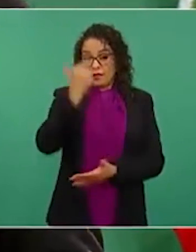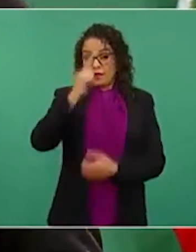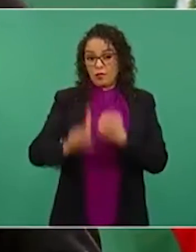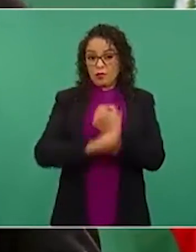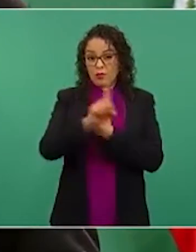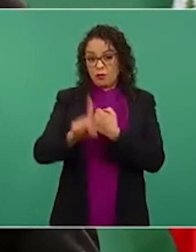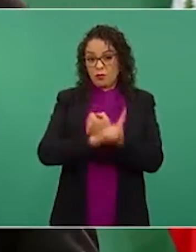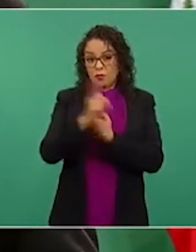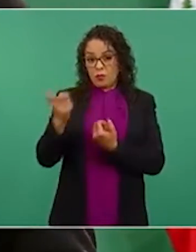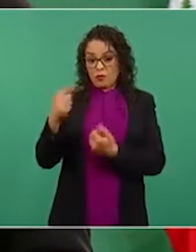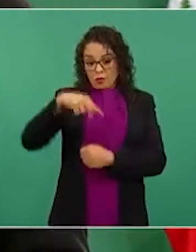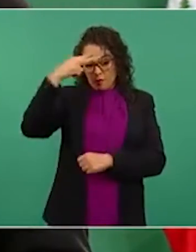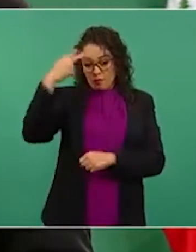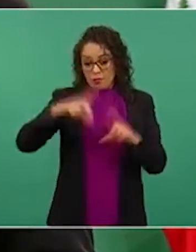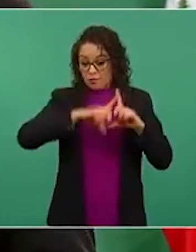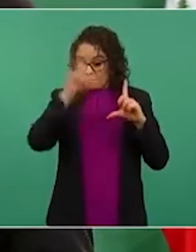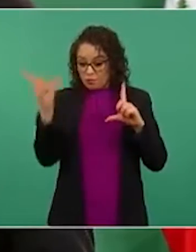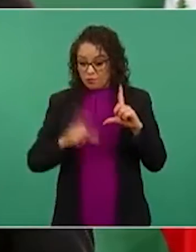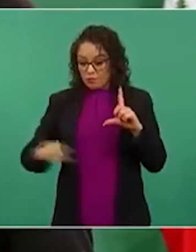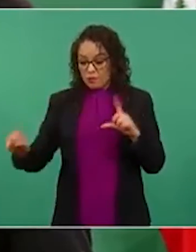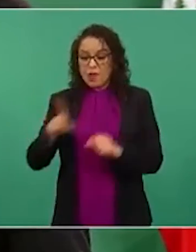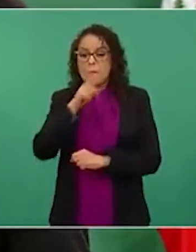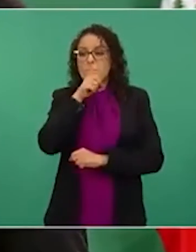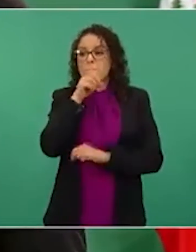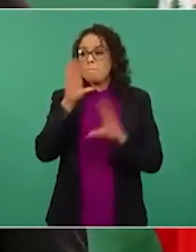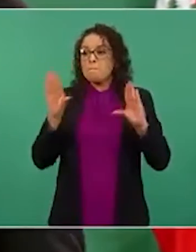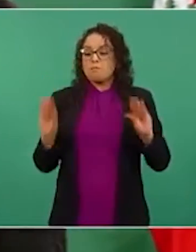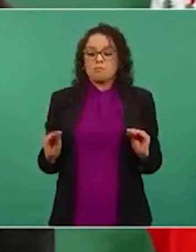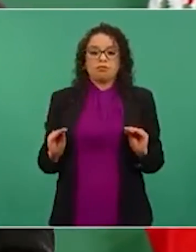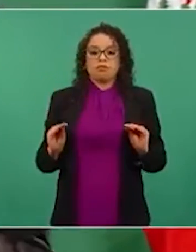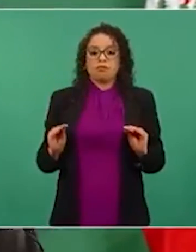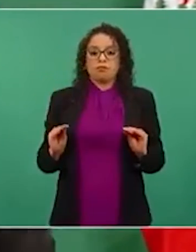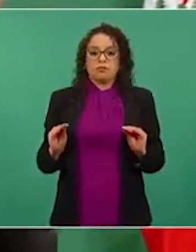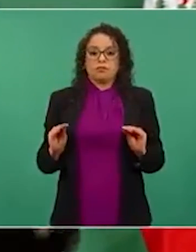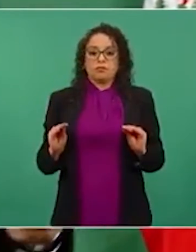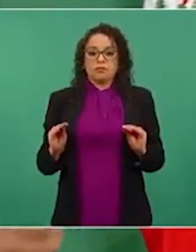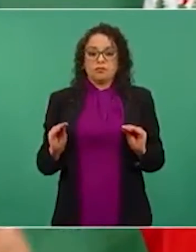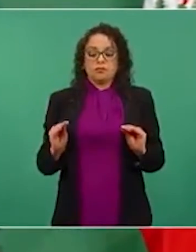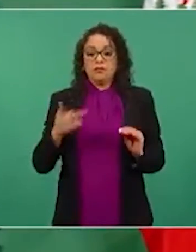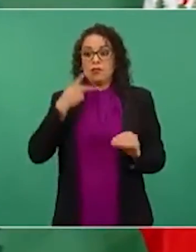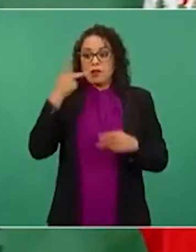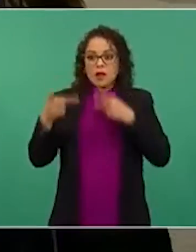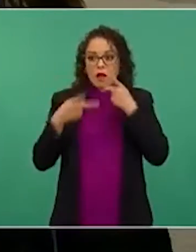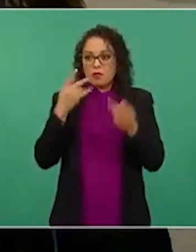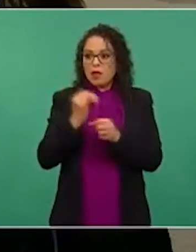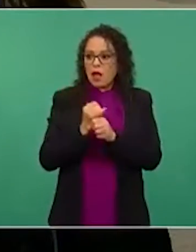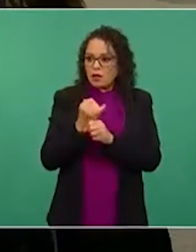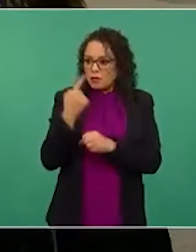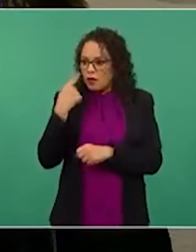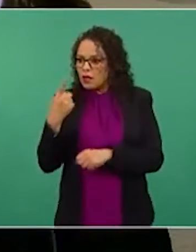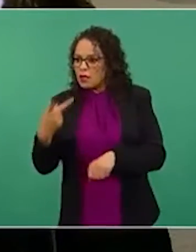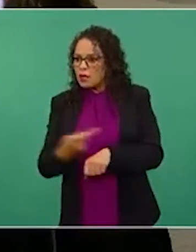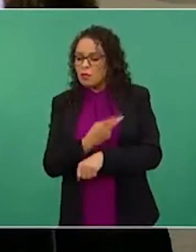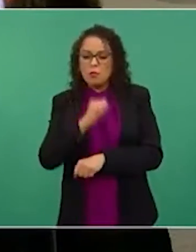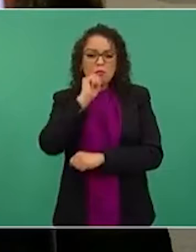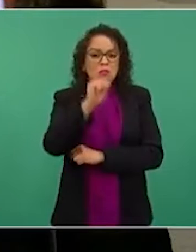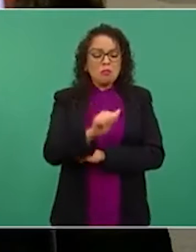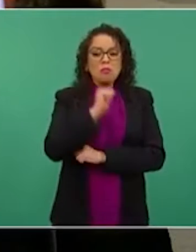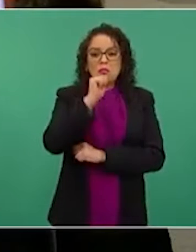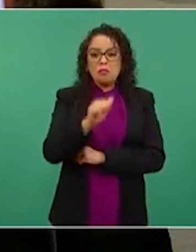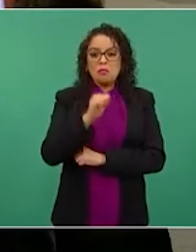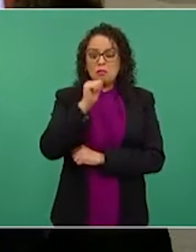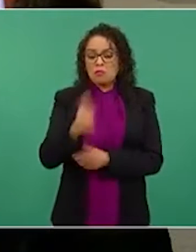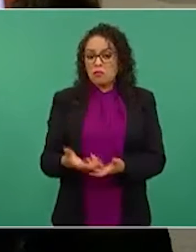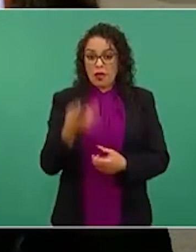en la UNAM. Entonces, eso es lo que nosotros planteamos, de